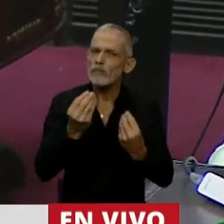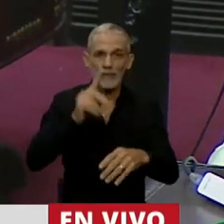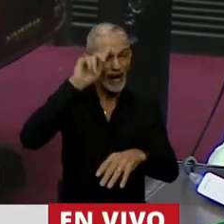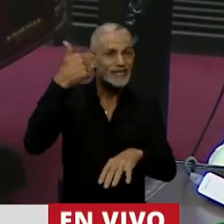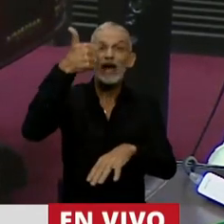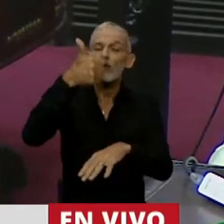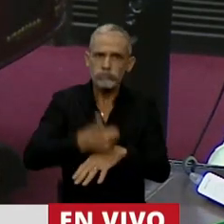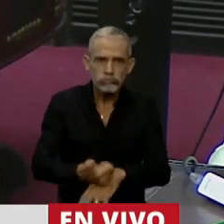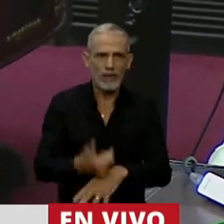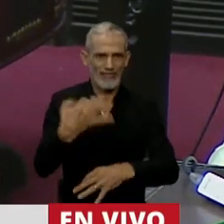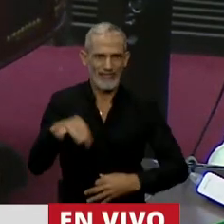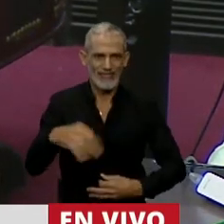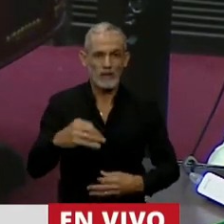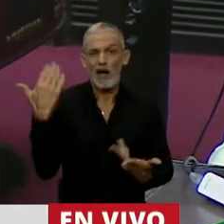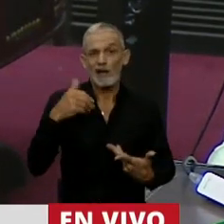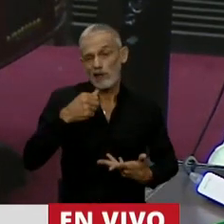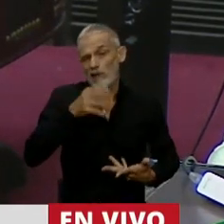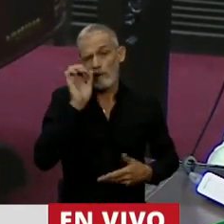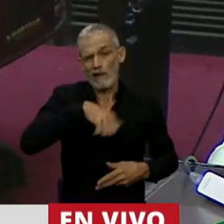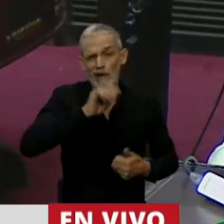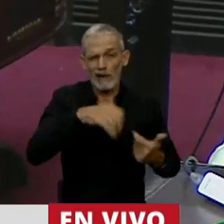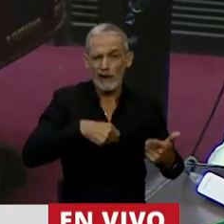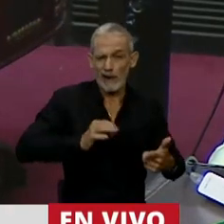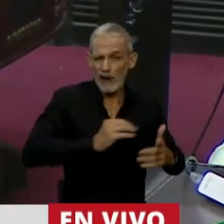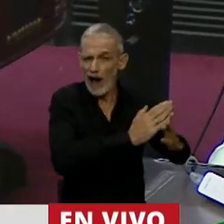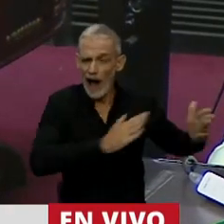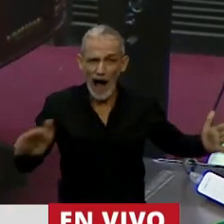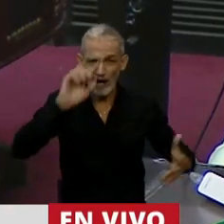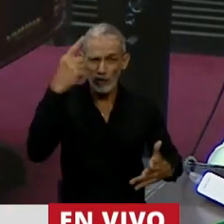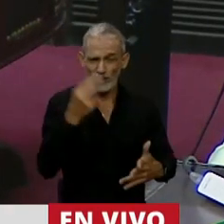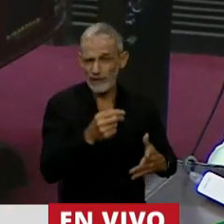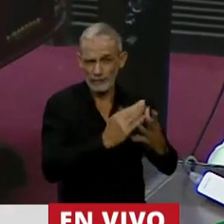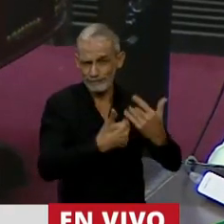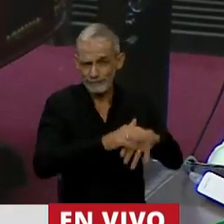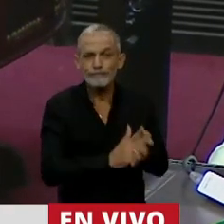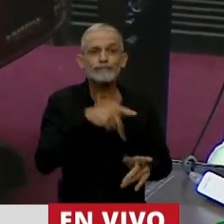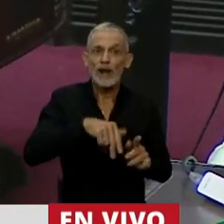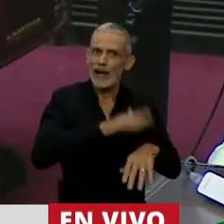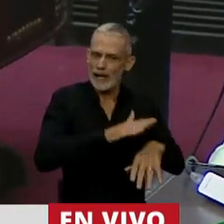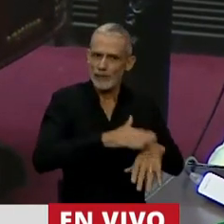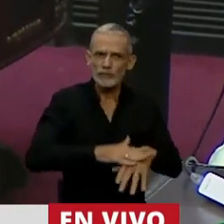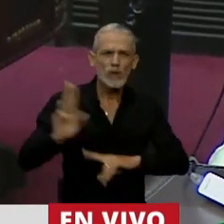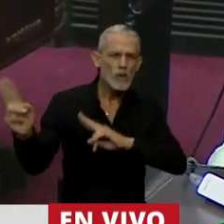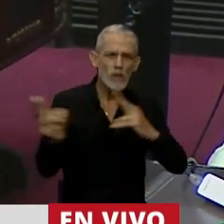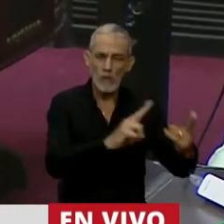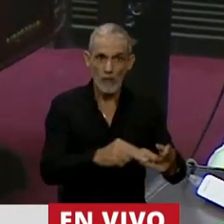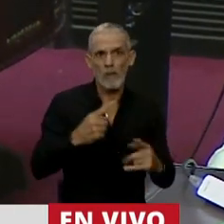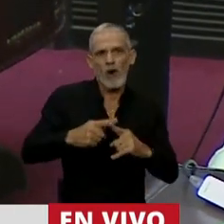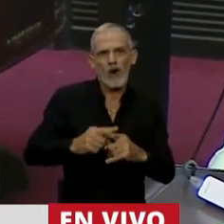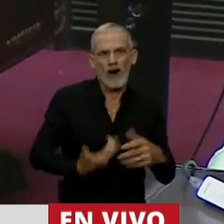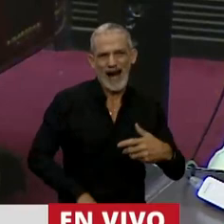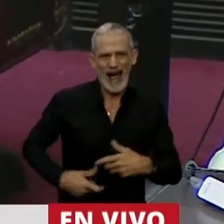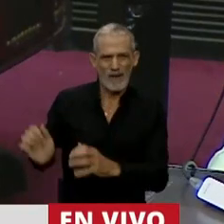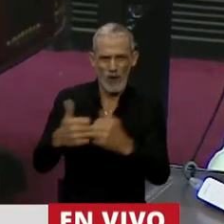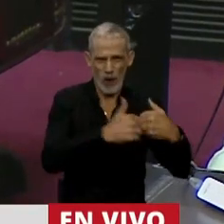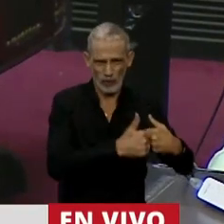presente, ese Estado que estuvo ausente todos estos años y que es responsable de todas las muertes provocadas por abortos clandestinos.